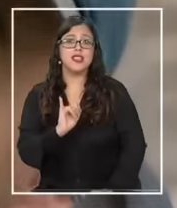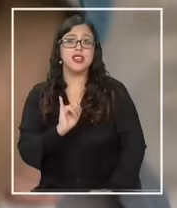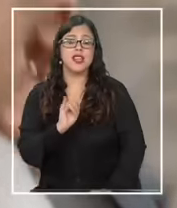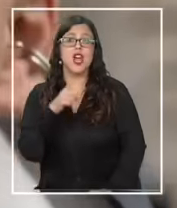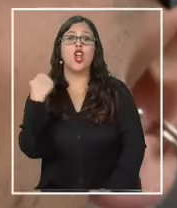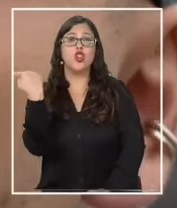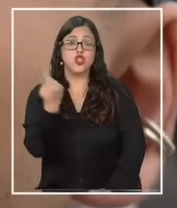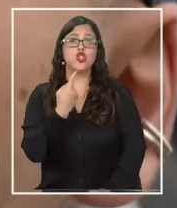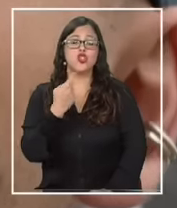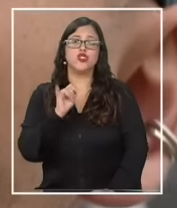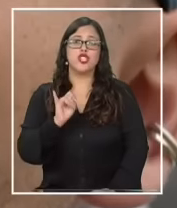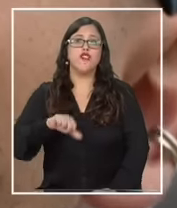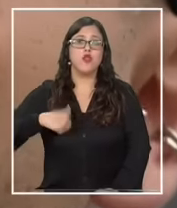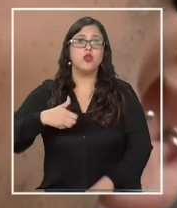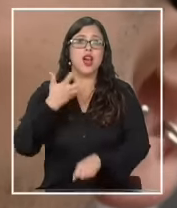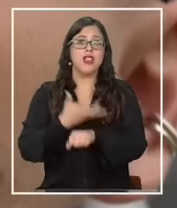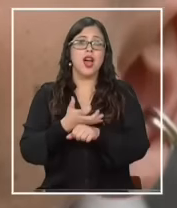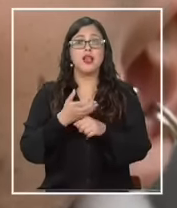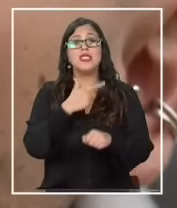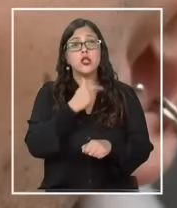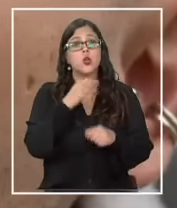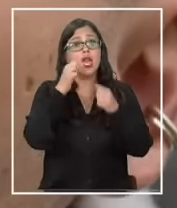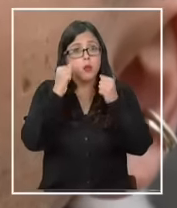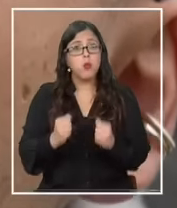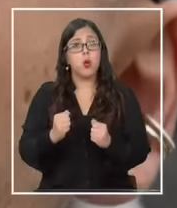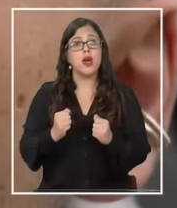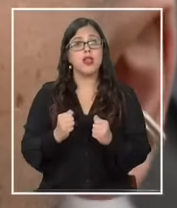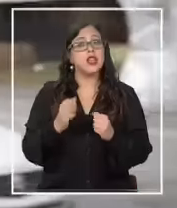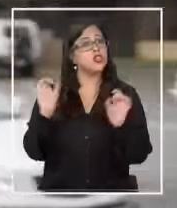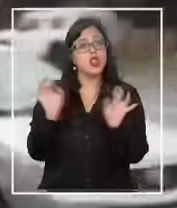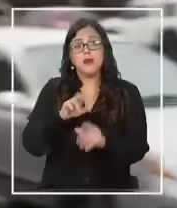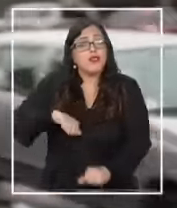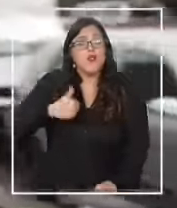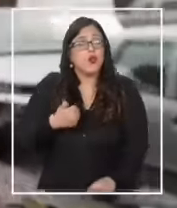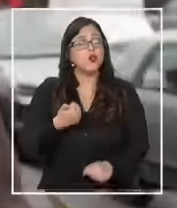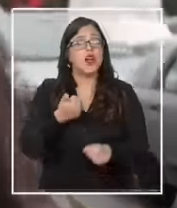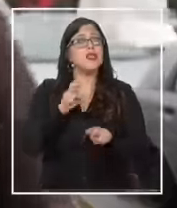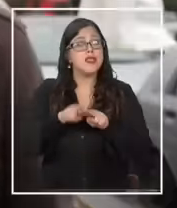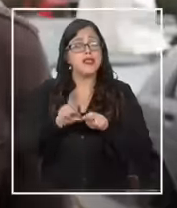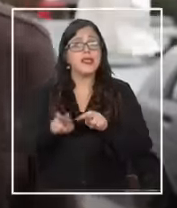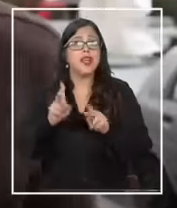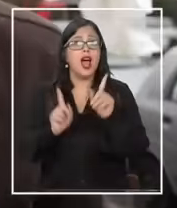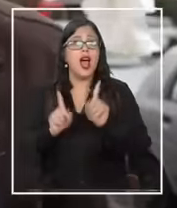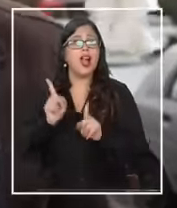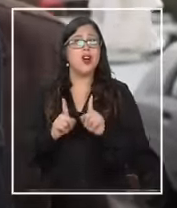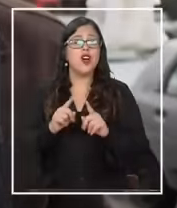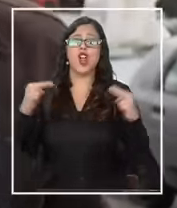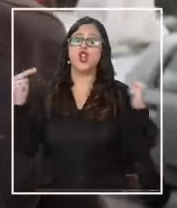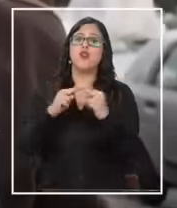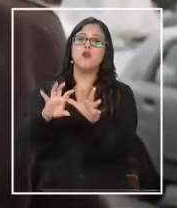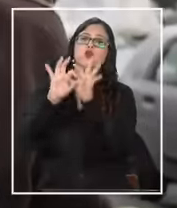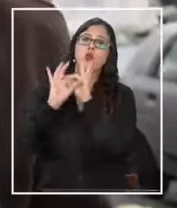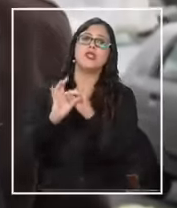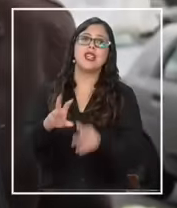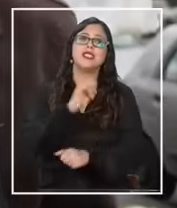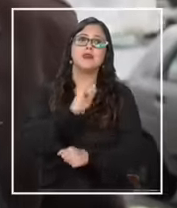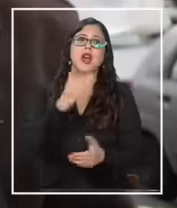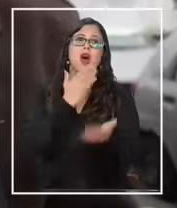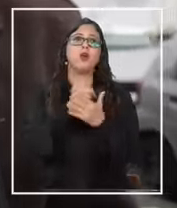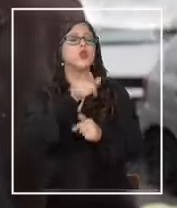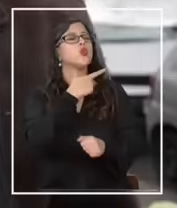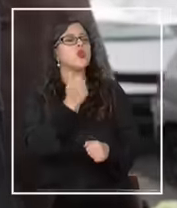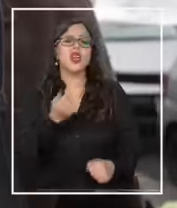estamos disponibles si uno quiere o puede solo disposición y querer hacer algo nos vemos muchas gracias siempre no